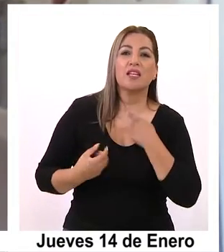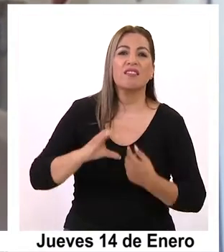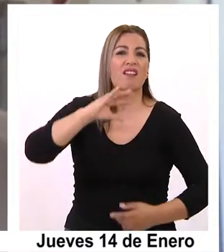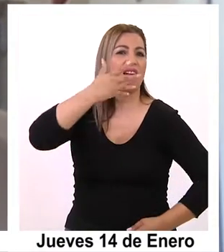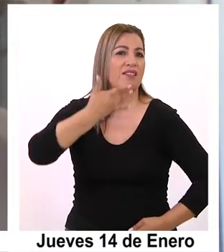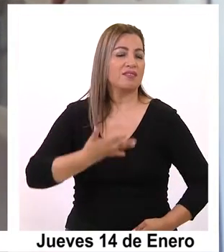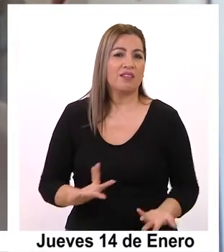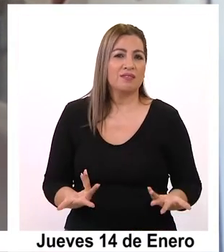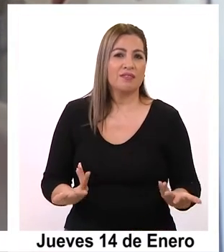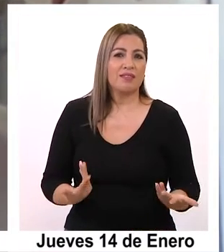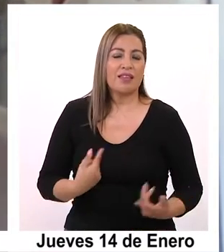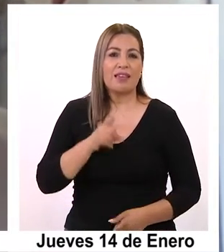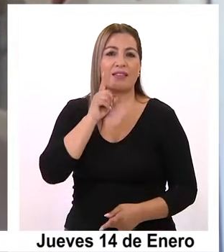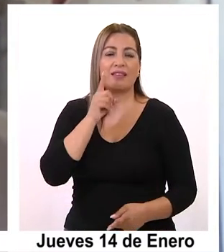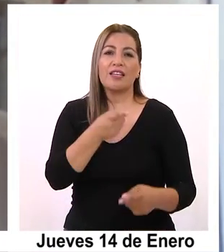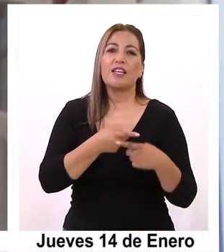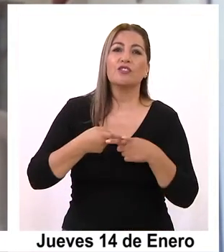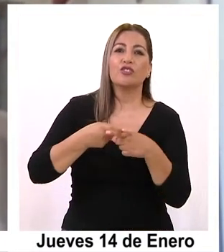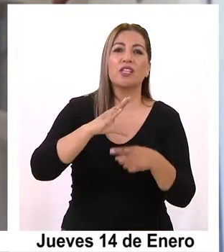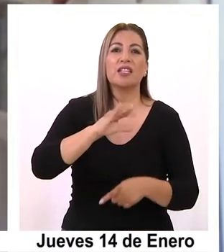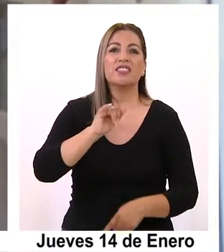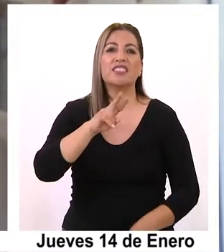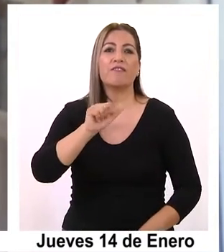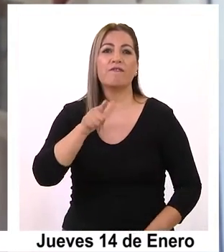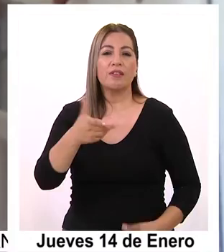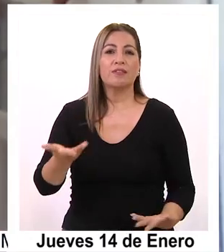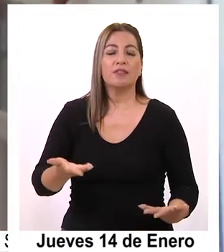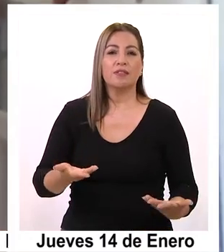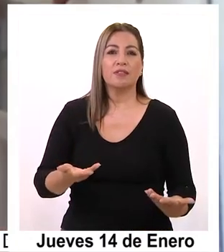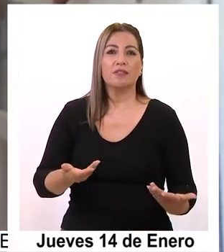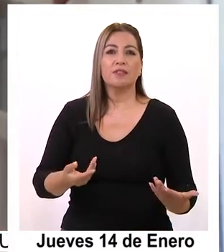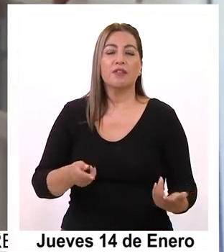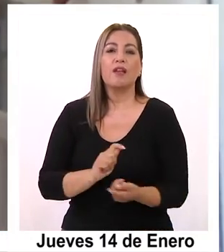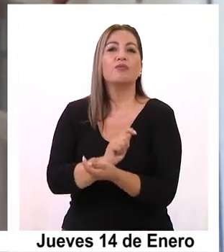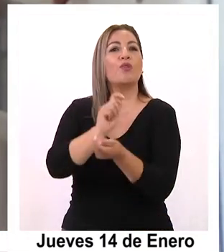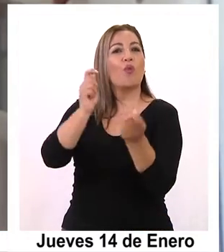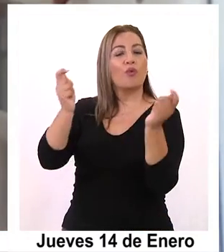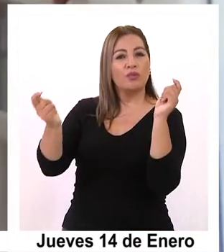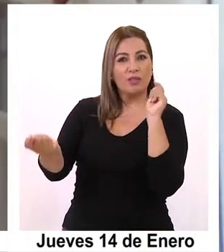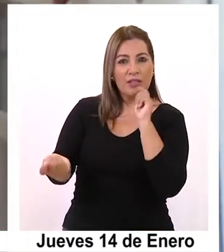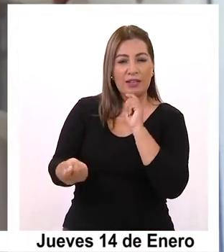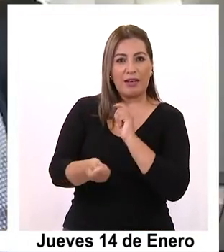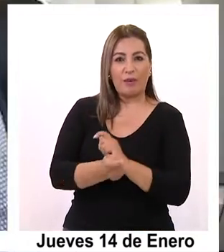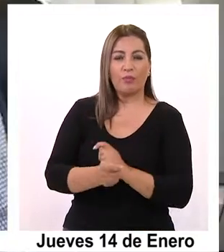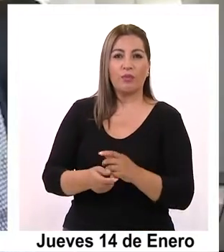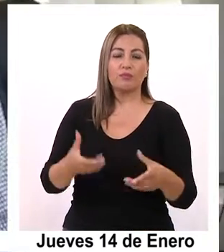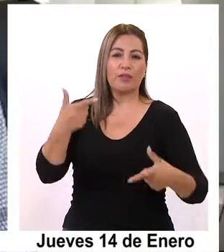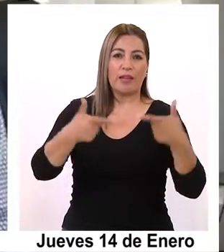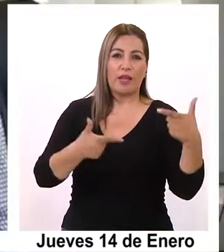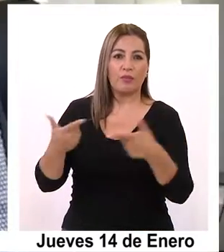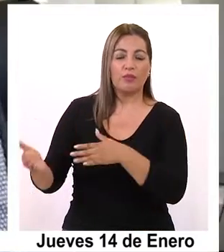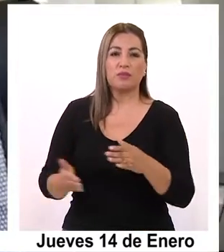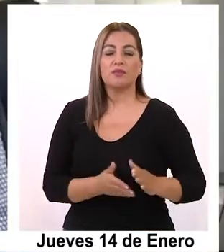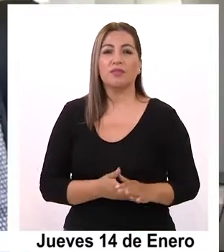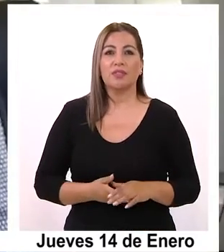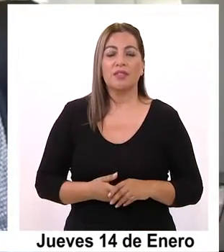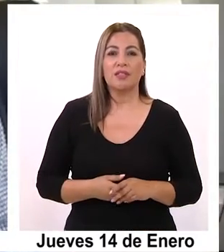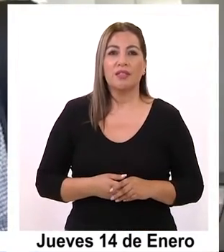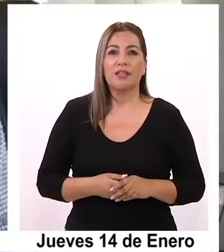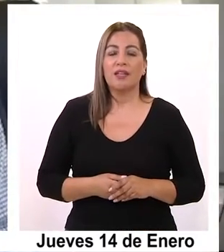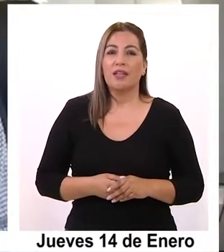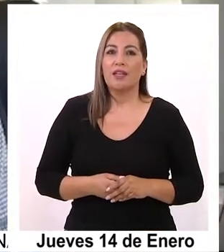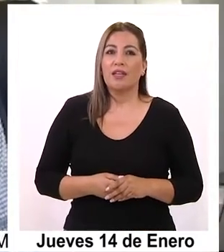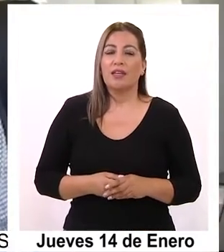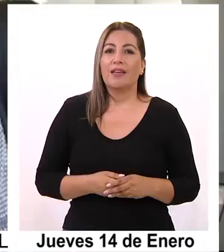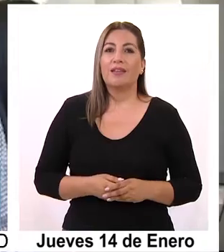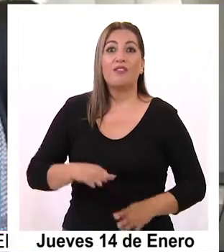que pide precisamente la sociedad civil a la hora de hablar de la renovación de la política. Si bien es un escopetazo, es una